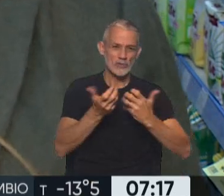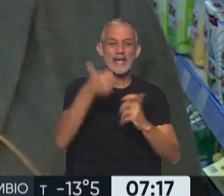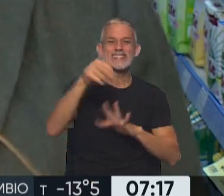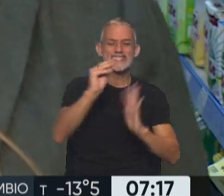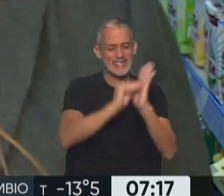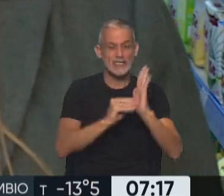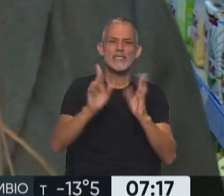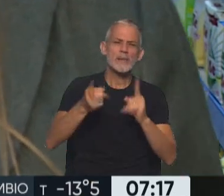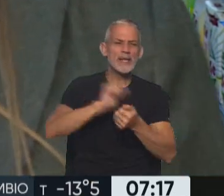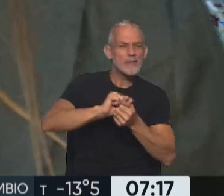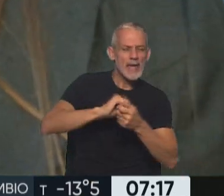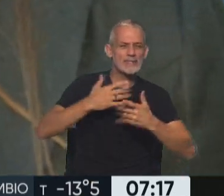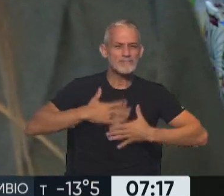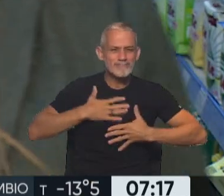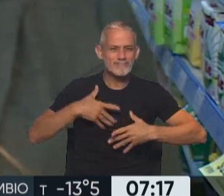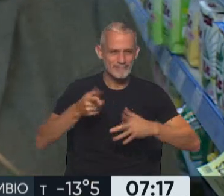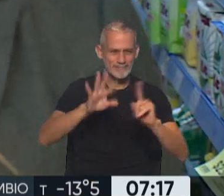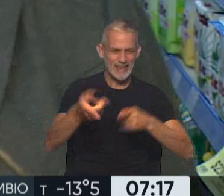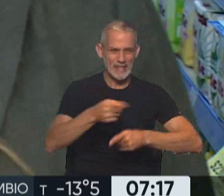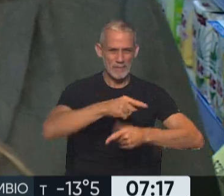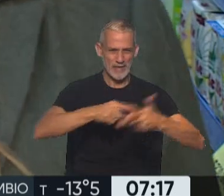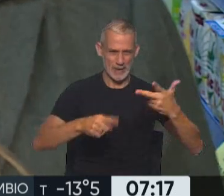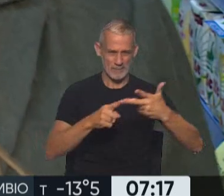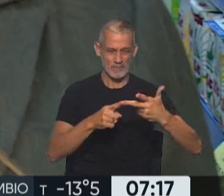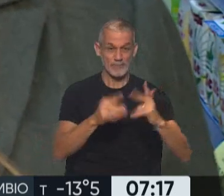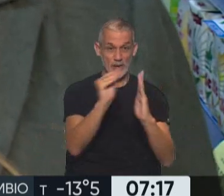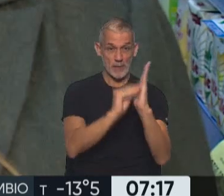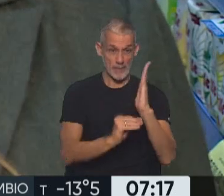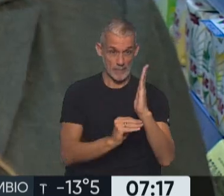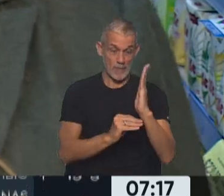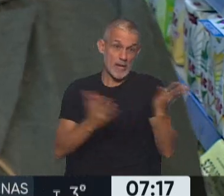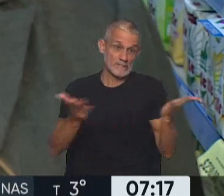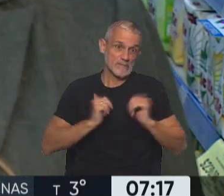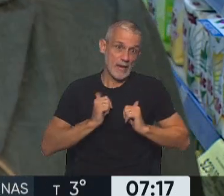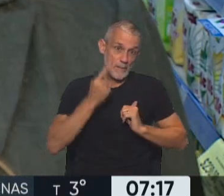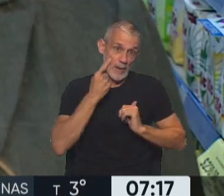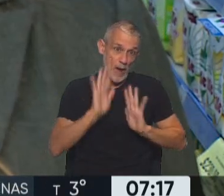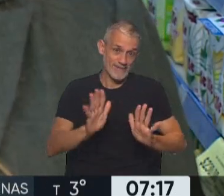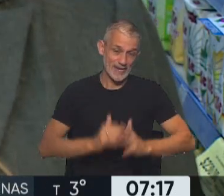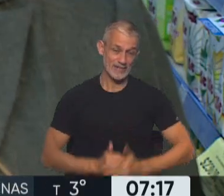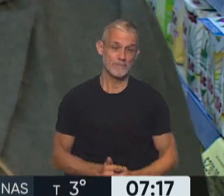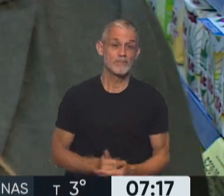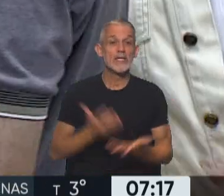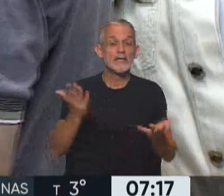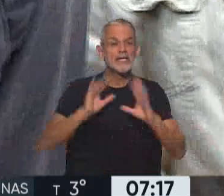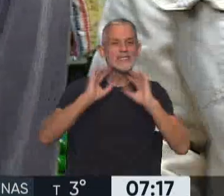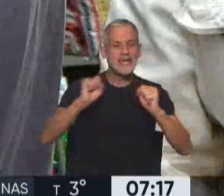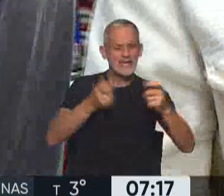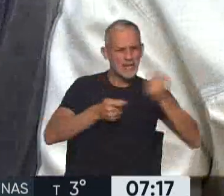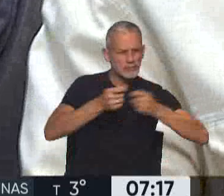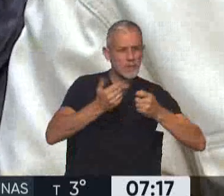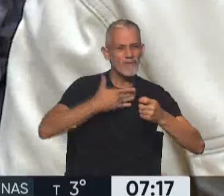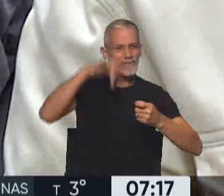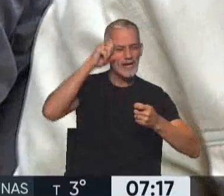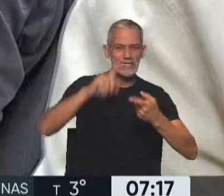tocador, artículos de tocador y de limpieza también hay. Y bueno, tenemos expectativas. La verdad que el secretario negoció con